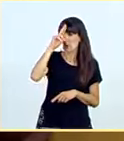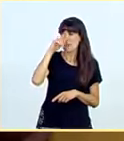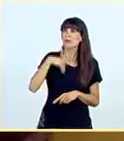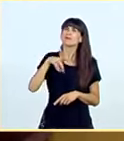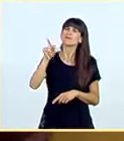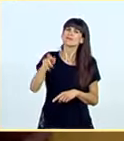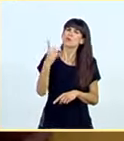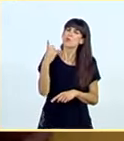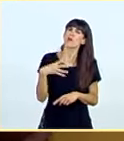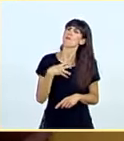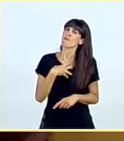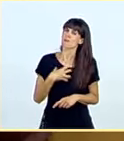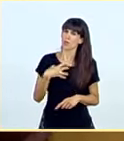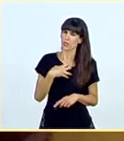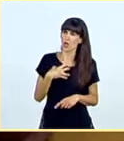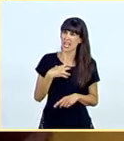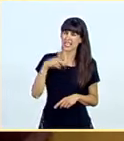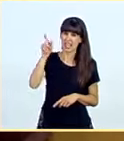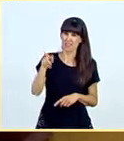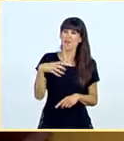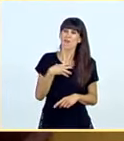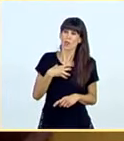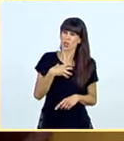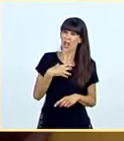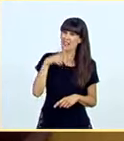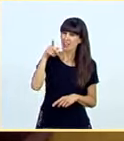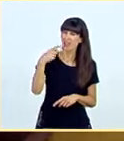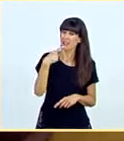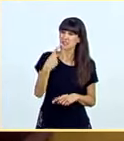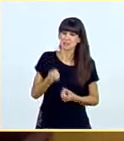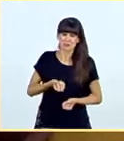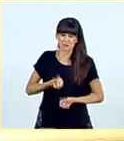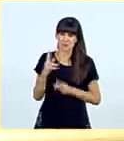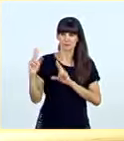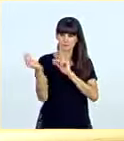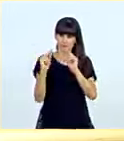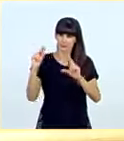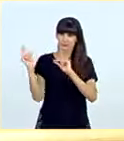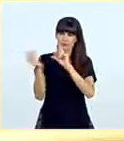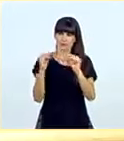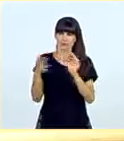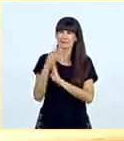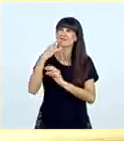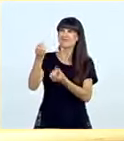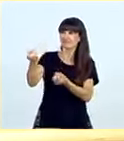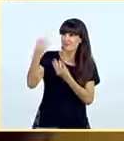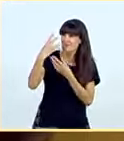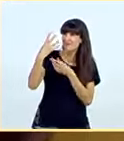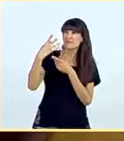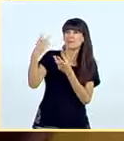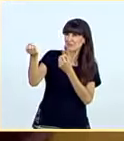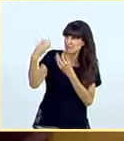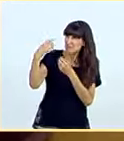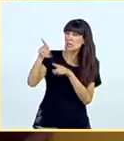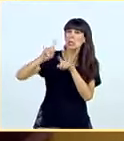una funcionaria como usted haga afirmaciones de estas características en esta Cámara.